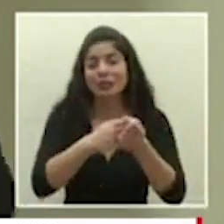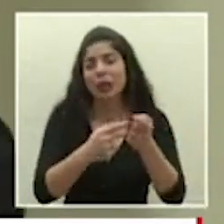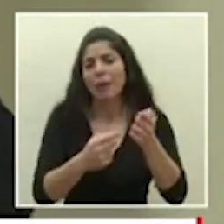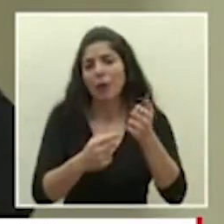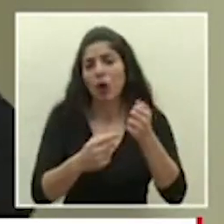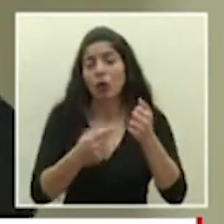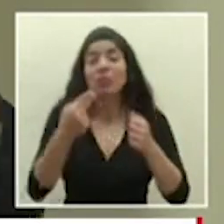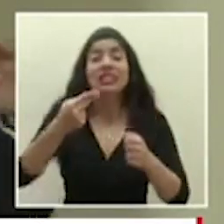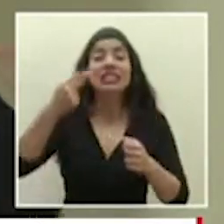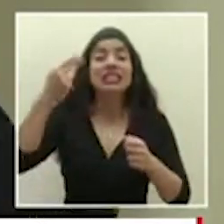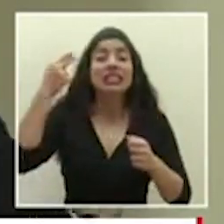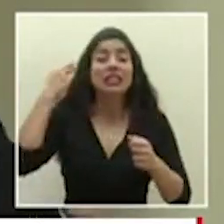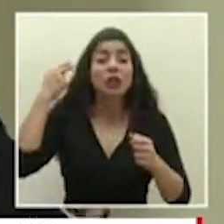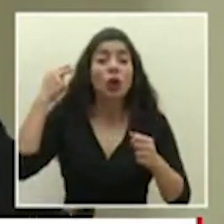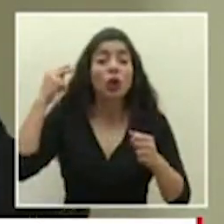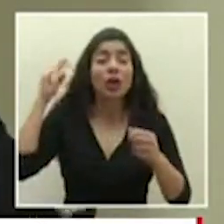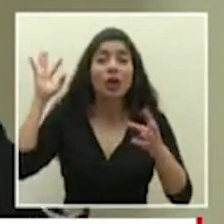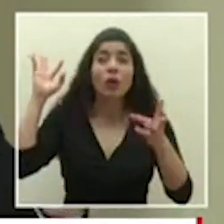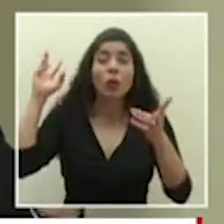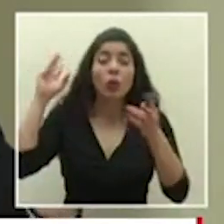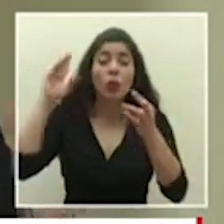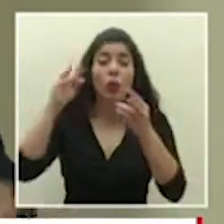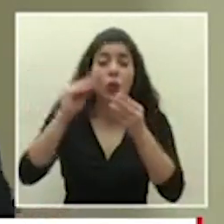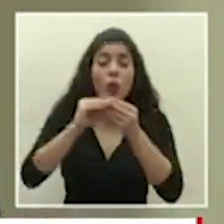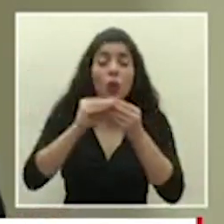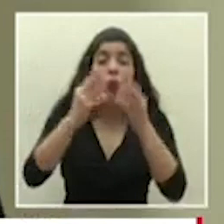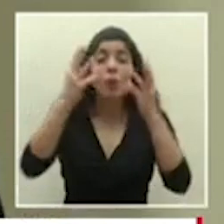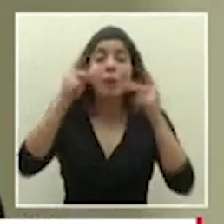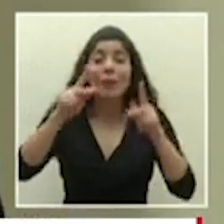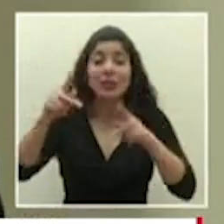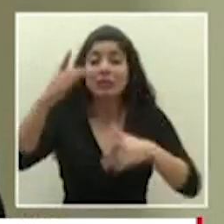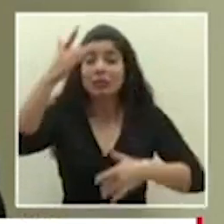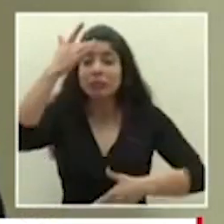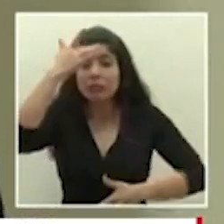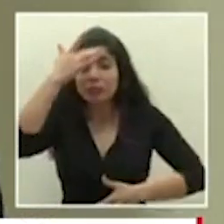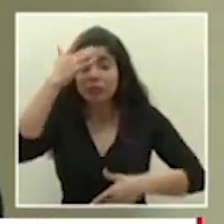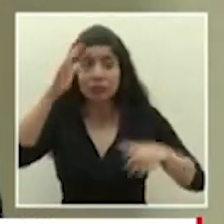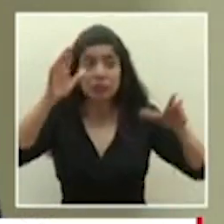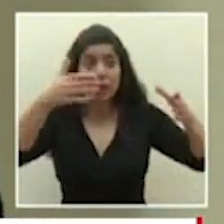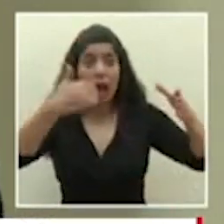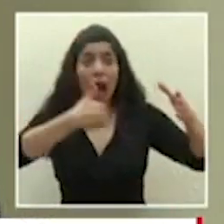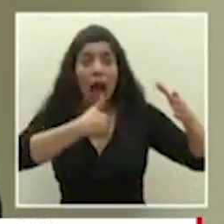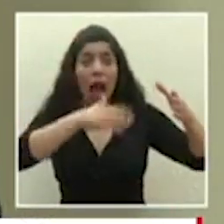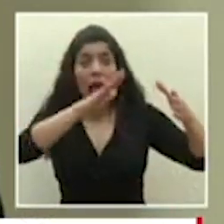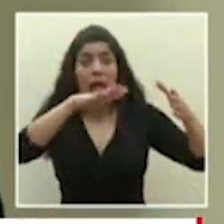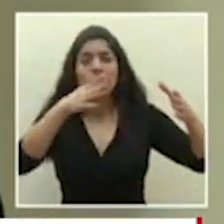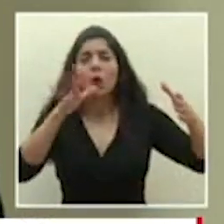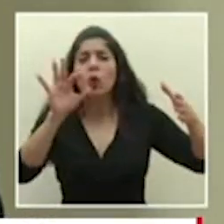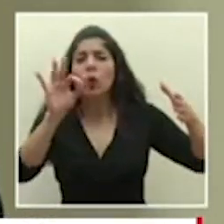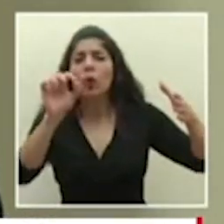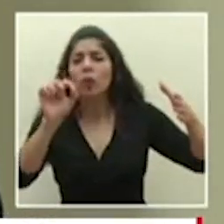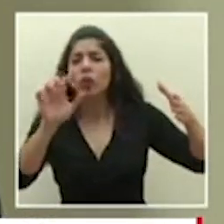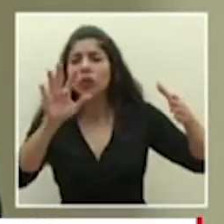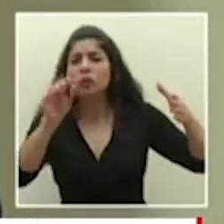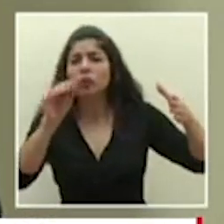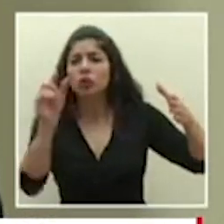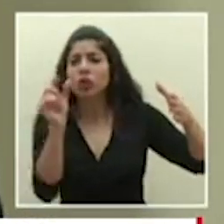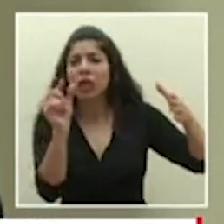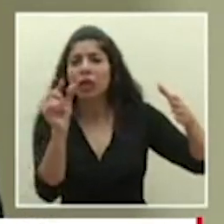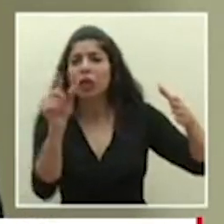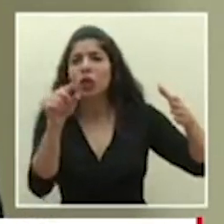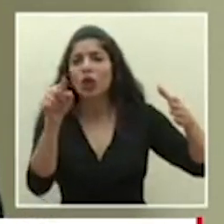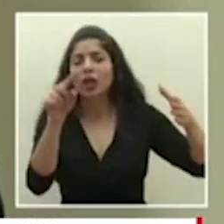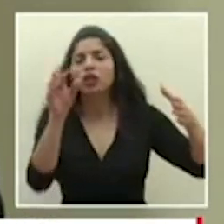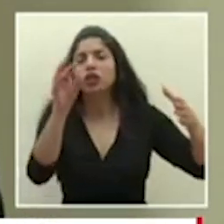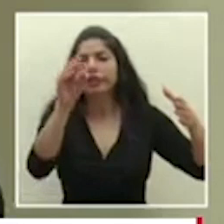históricamente de toda la acumulación de casos identificados más o menos el 9.5 han tenido que